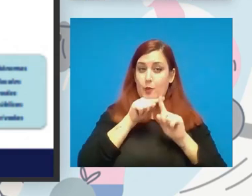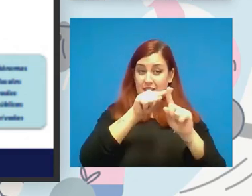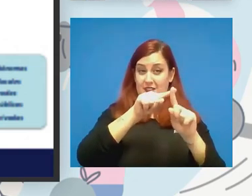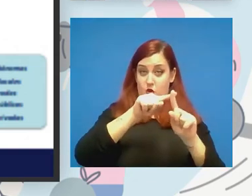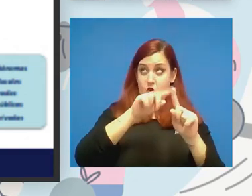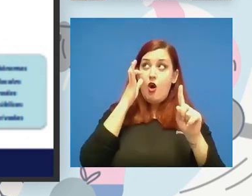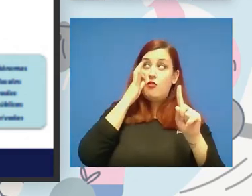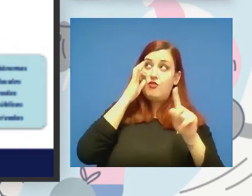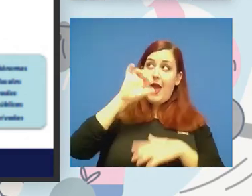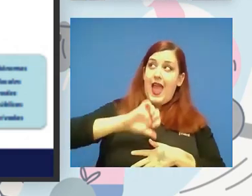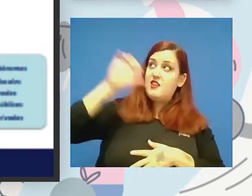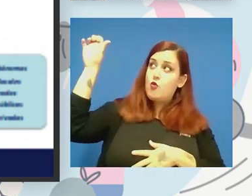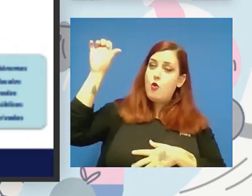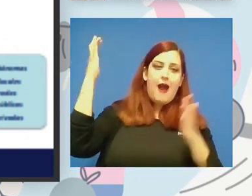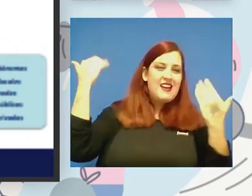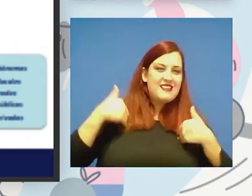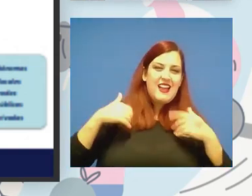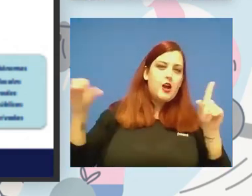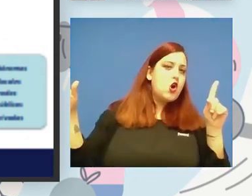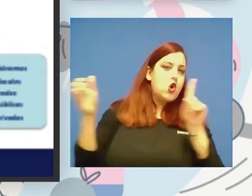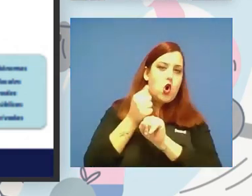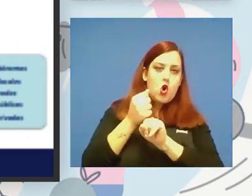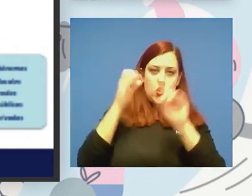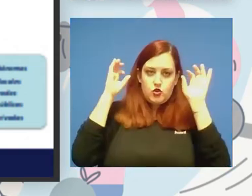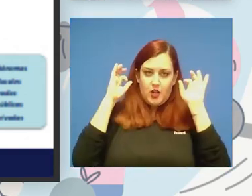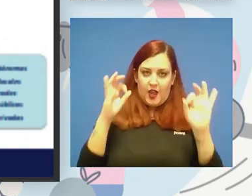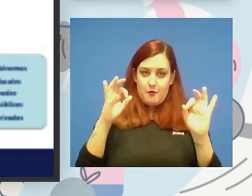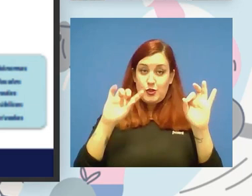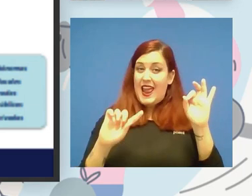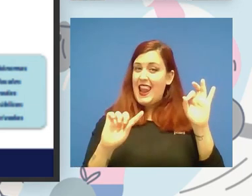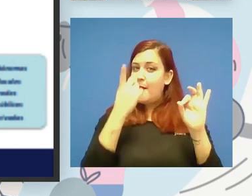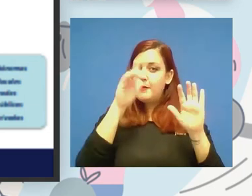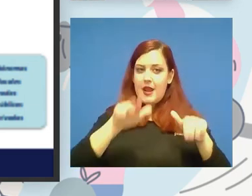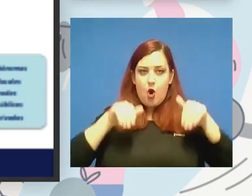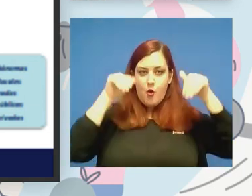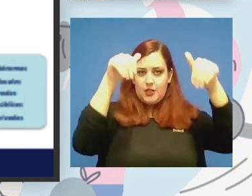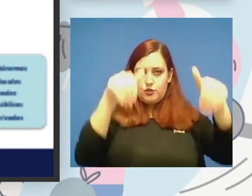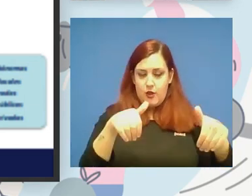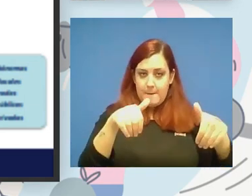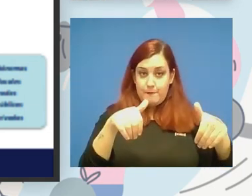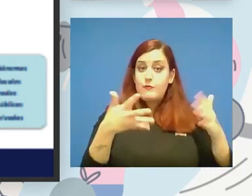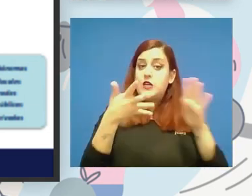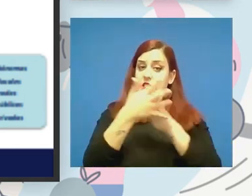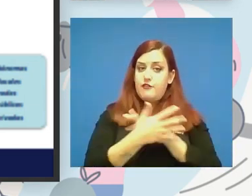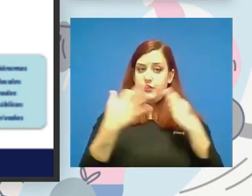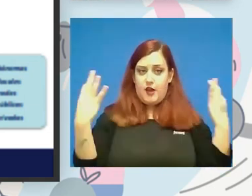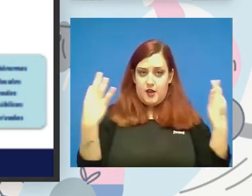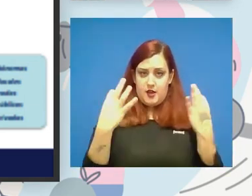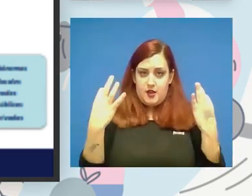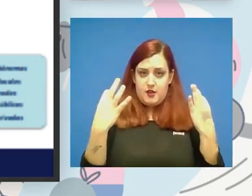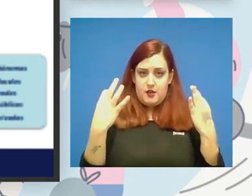ya se van a conseguir simplemente con una primera convocatoria ¿qué quiere decir? pues que